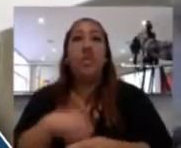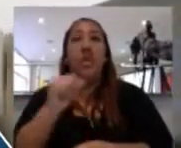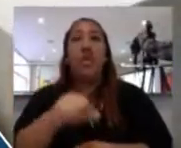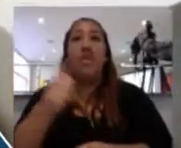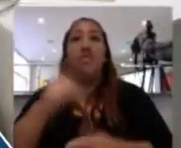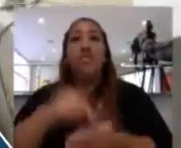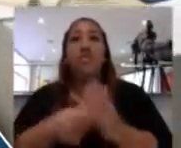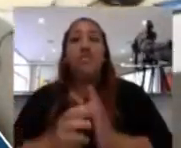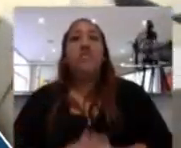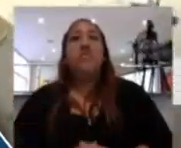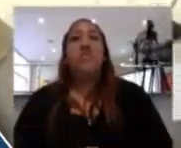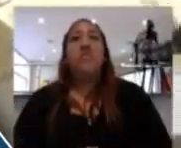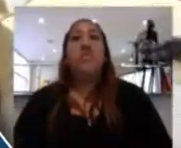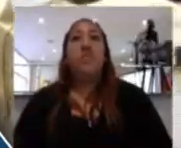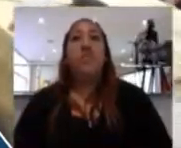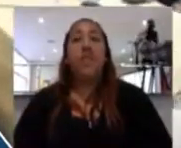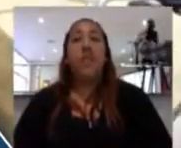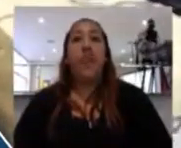Vamos al siguiente punto.